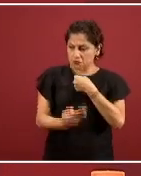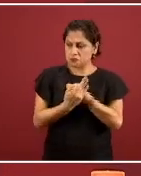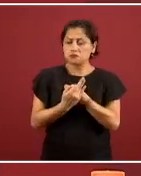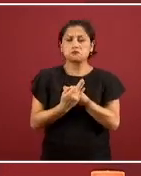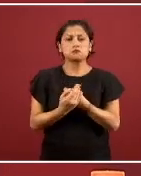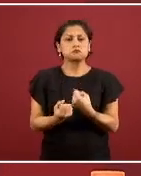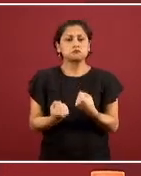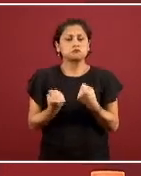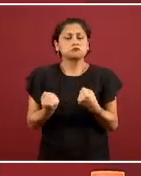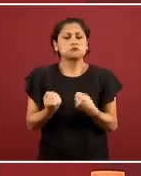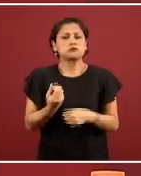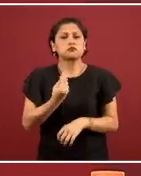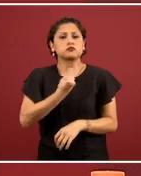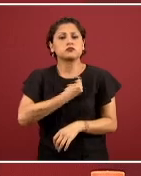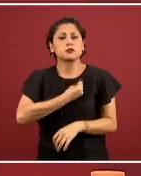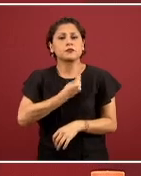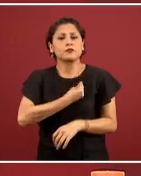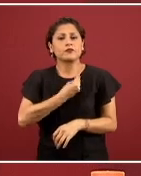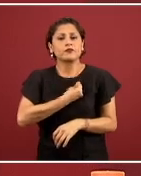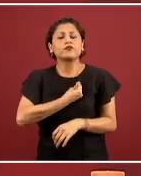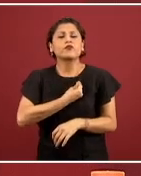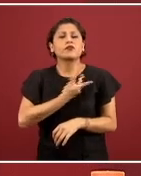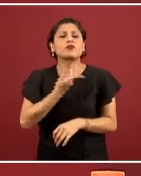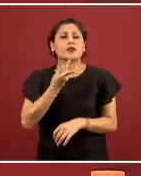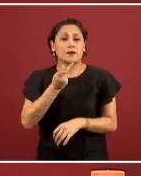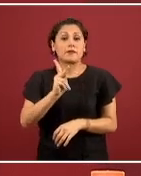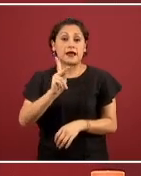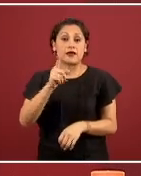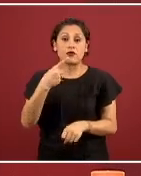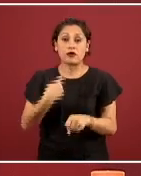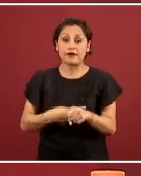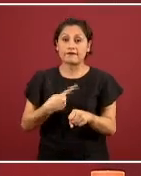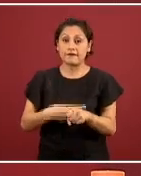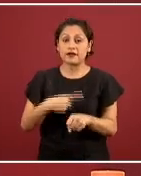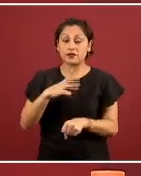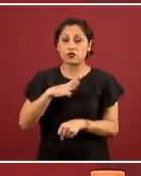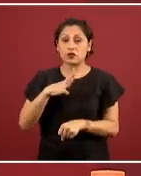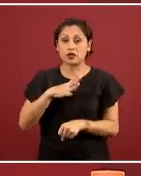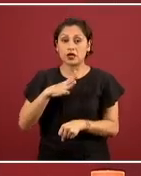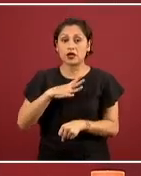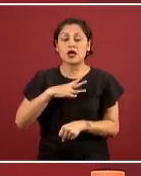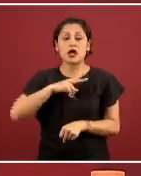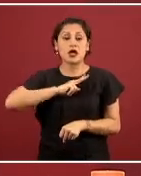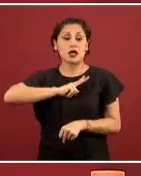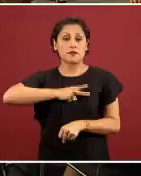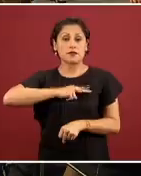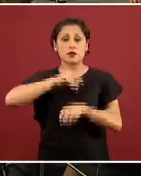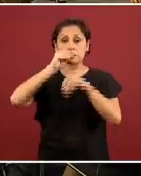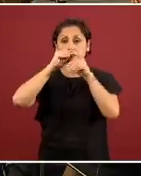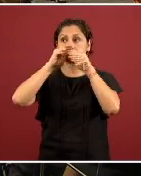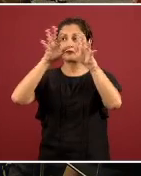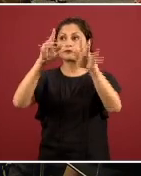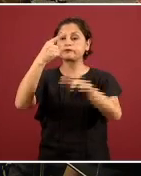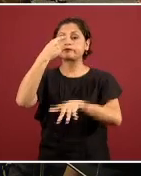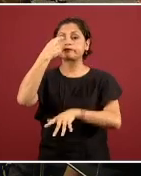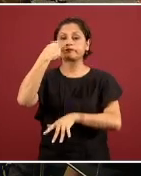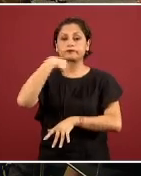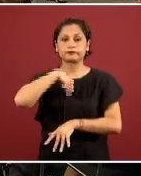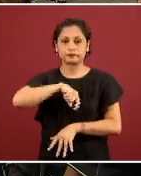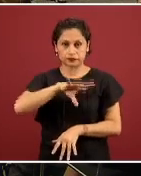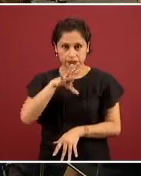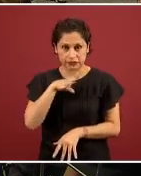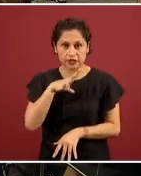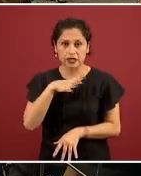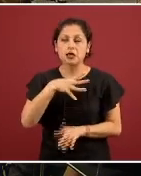del virus por la vía respiratoria, pero que no perciban síntomas. Entonces, sí puede ocurrir. Lo que no se conoce todavía